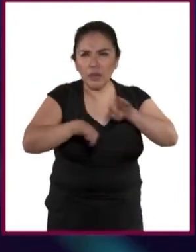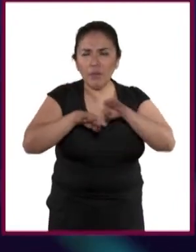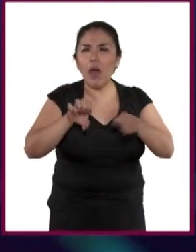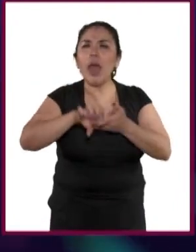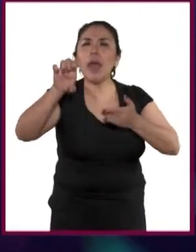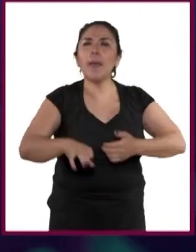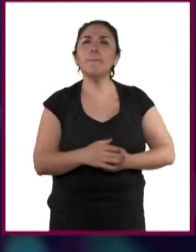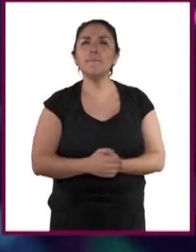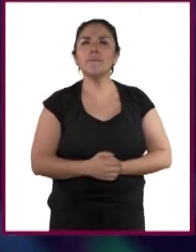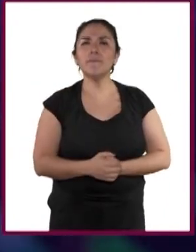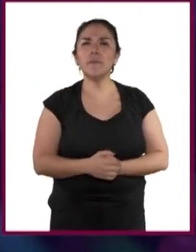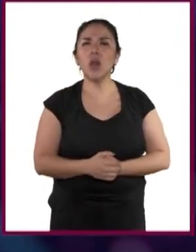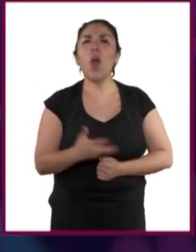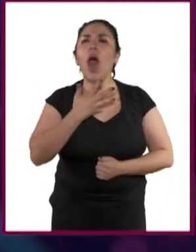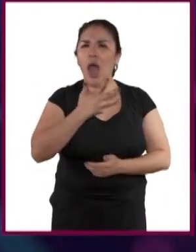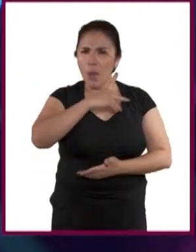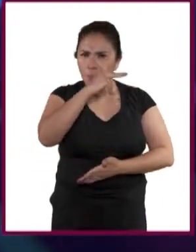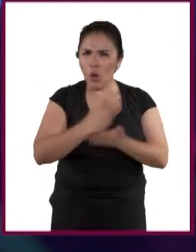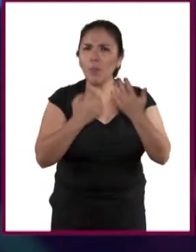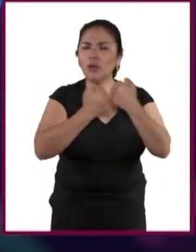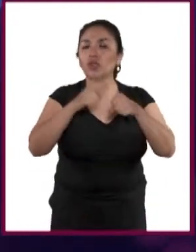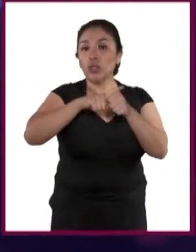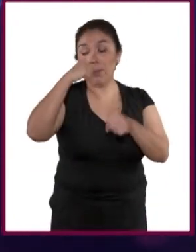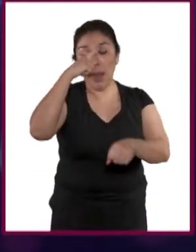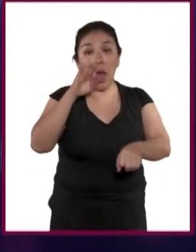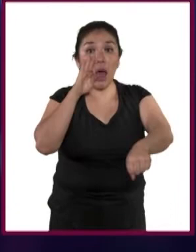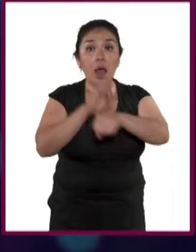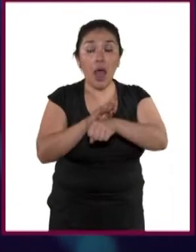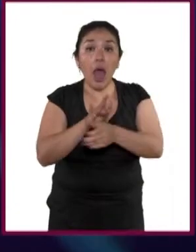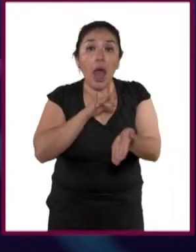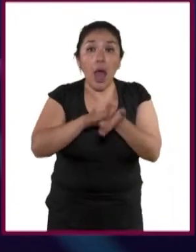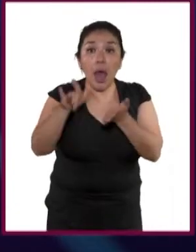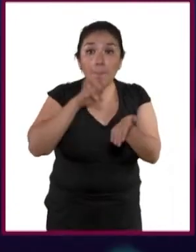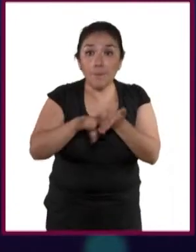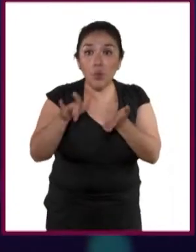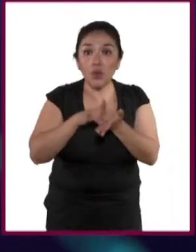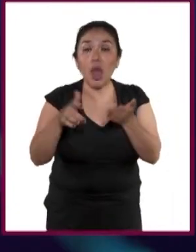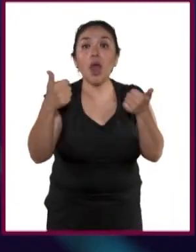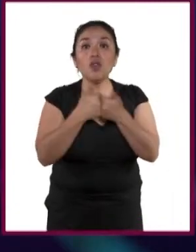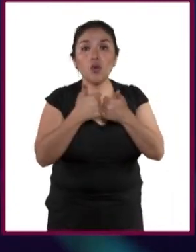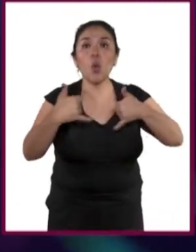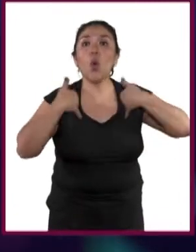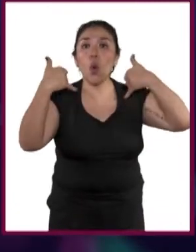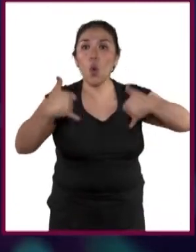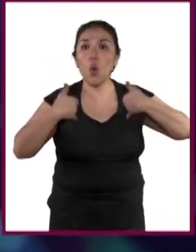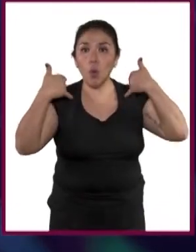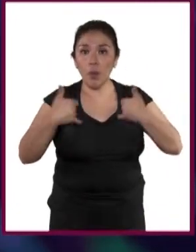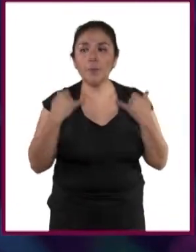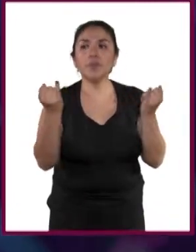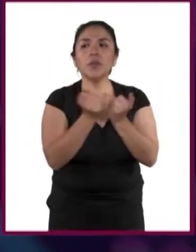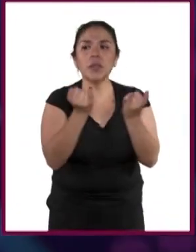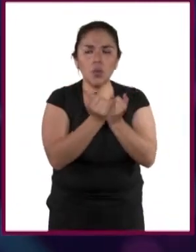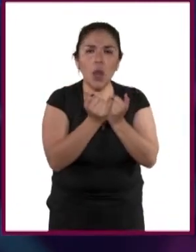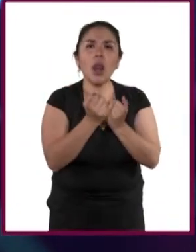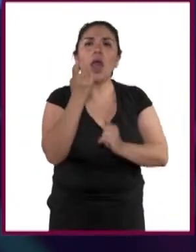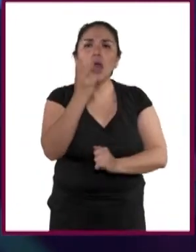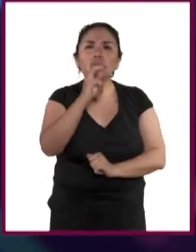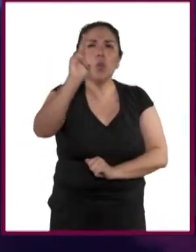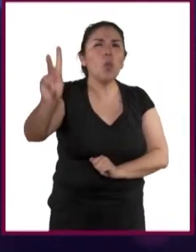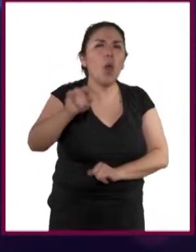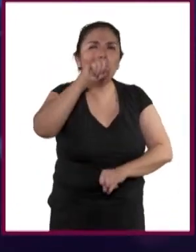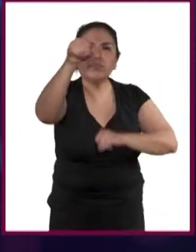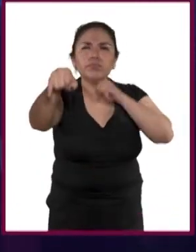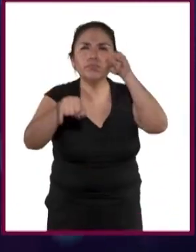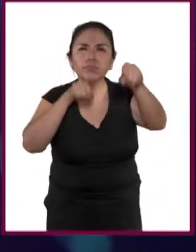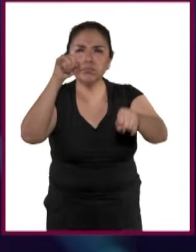Está, por ejemplo, el asunto del emprendimiento. Hay programas sociales que apoyan emprendimientos juveniles. También desde el mundo rural